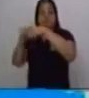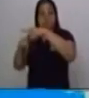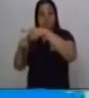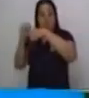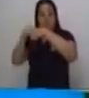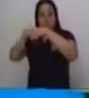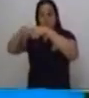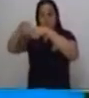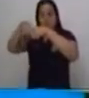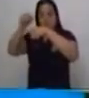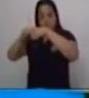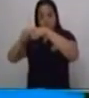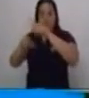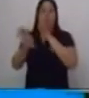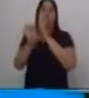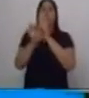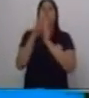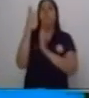Carlos